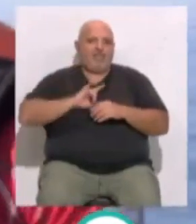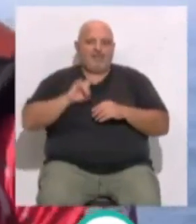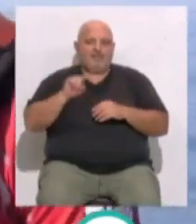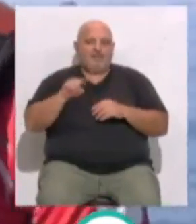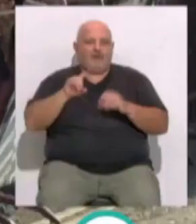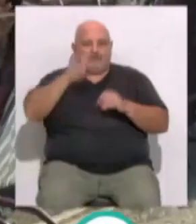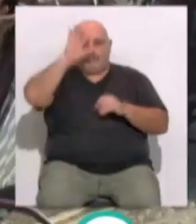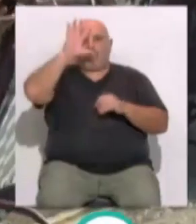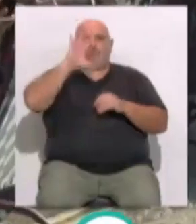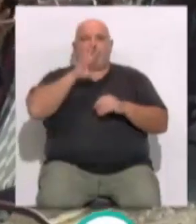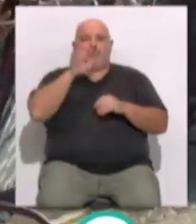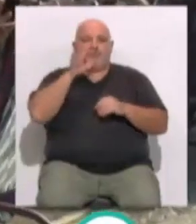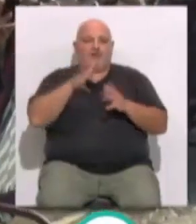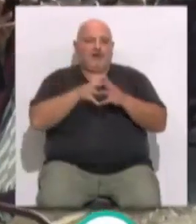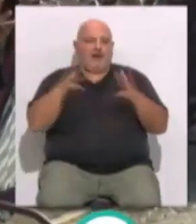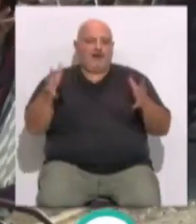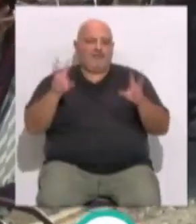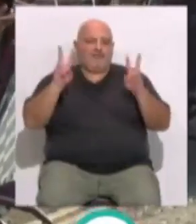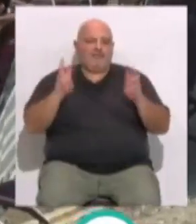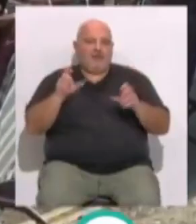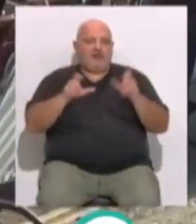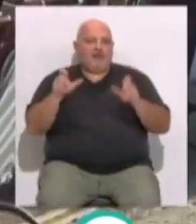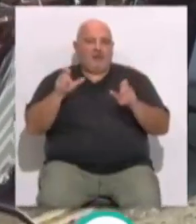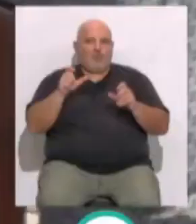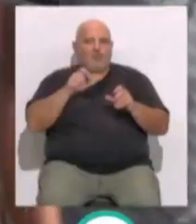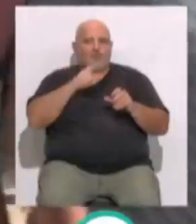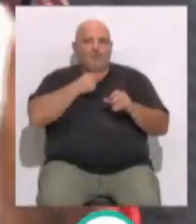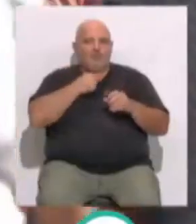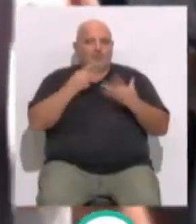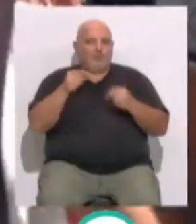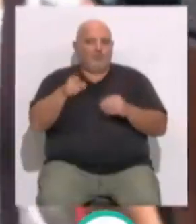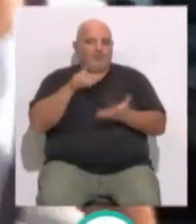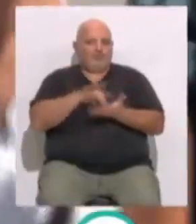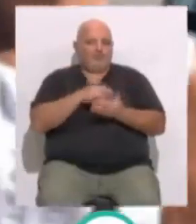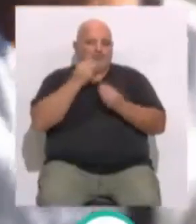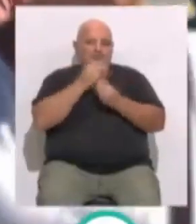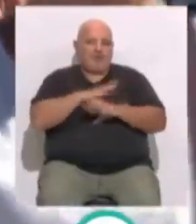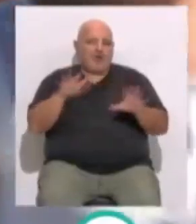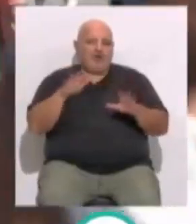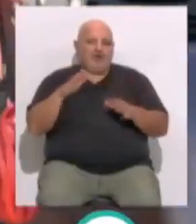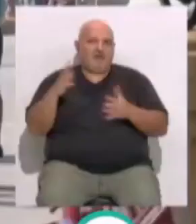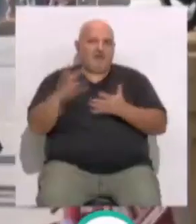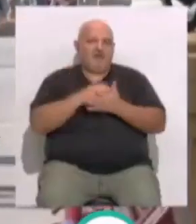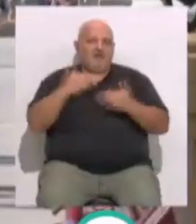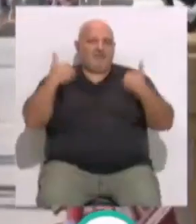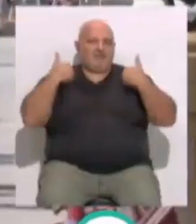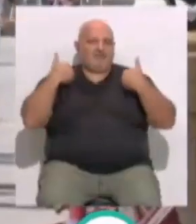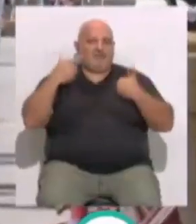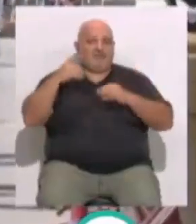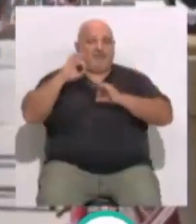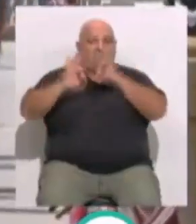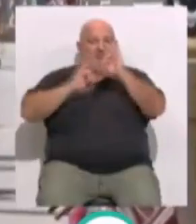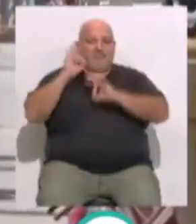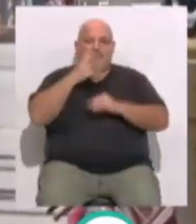la gran ciudad, con el gran... ...cómo la gente se volcó y fue el mejor, dicho por la dirección de SellGP... ...el mejor